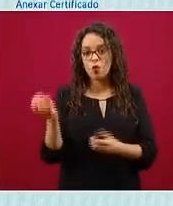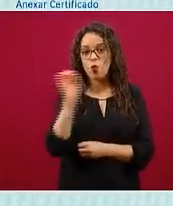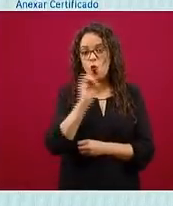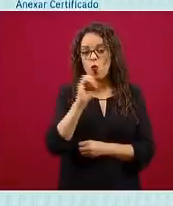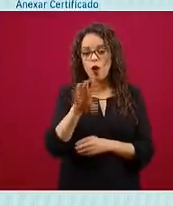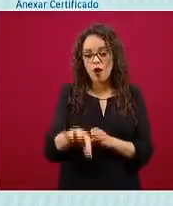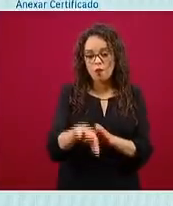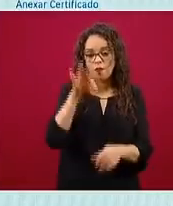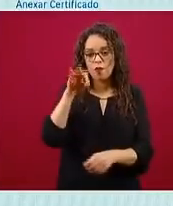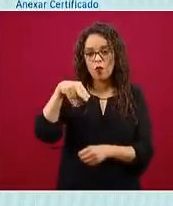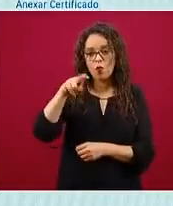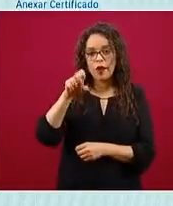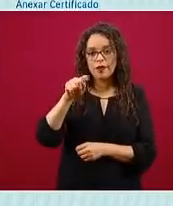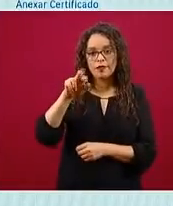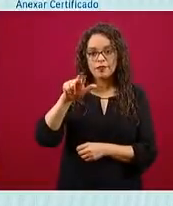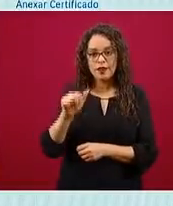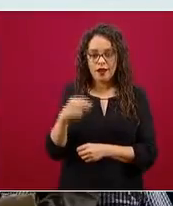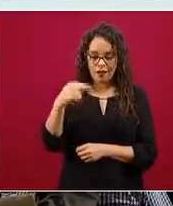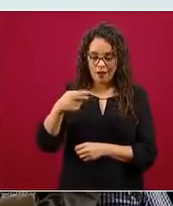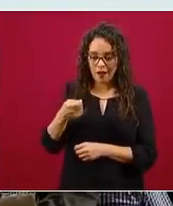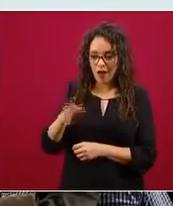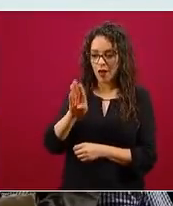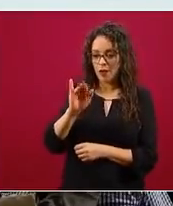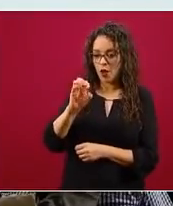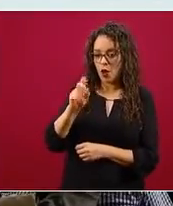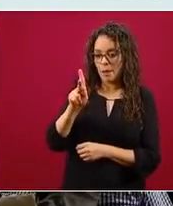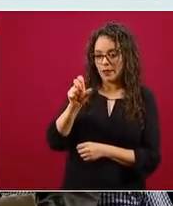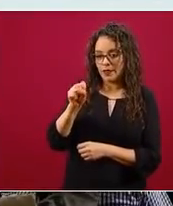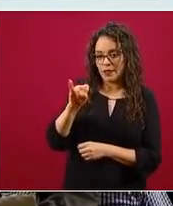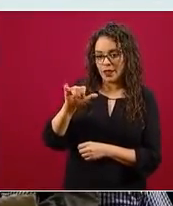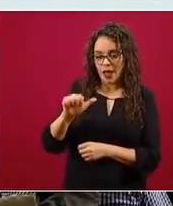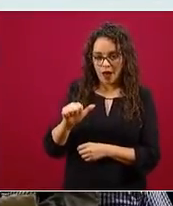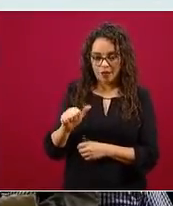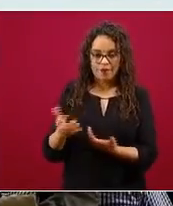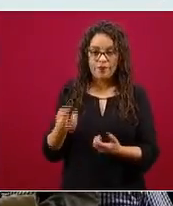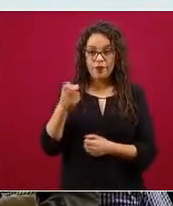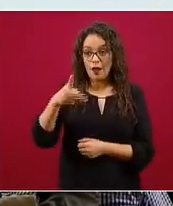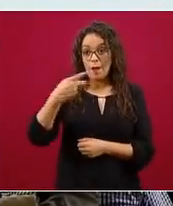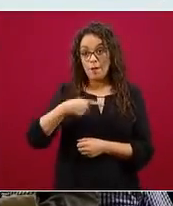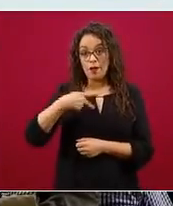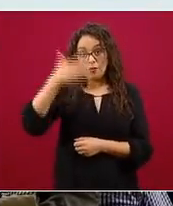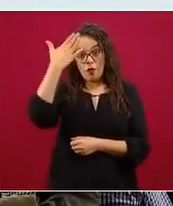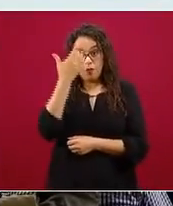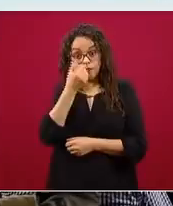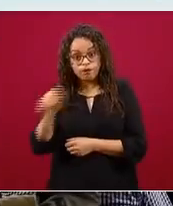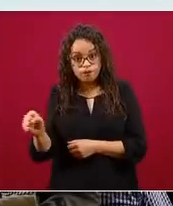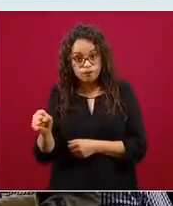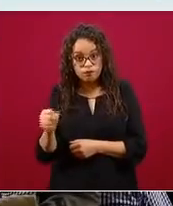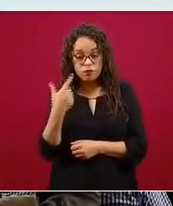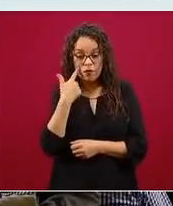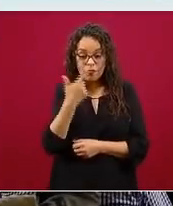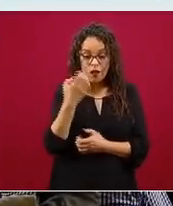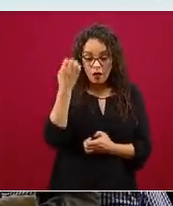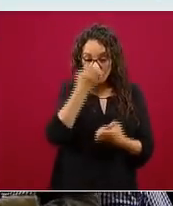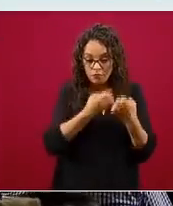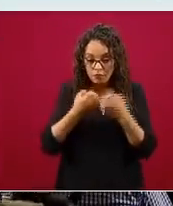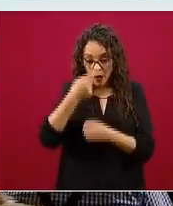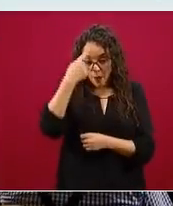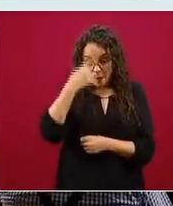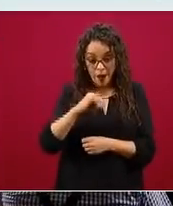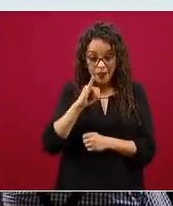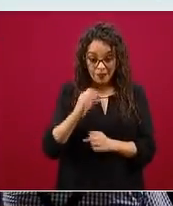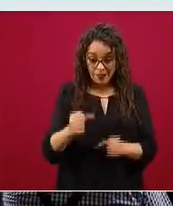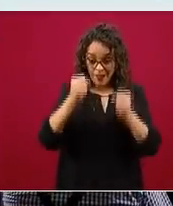dictaminación por un proceso de expertos, para después ser confirmada de acuerdo al resumen clínico,